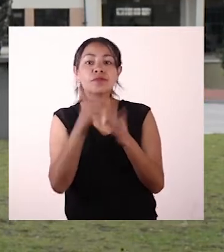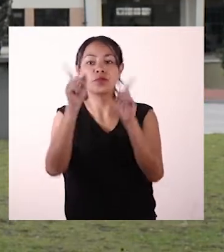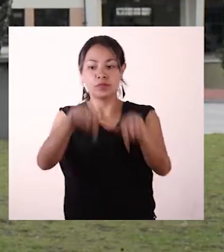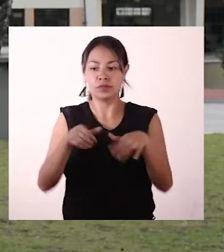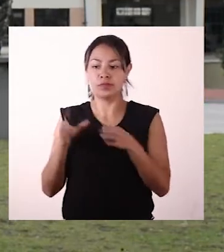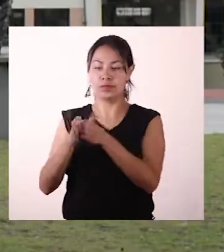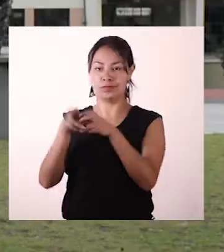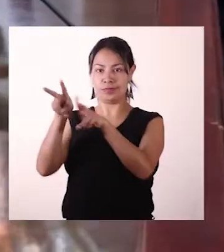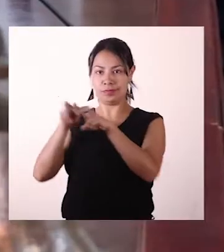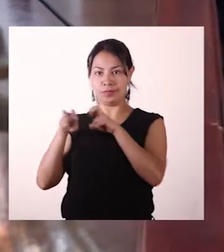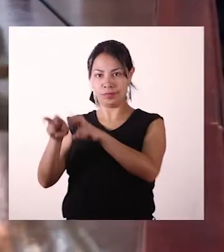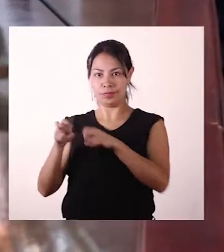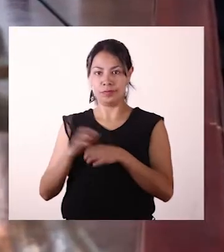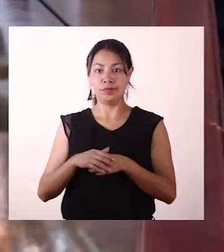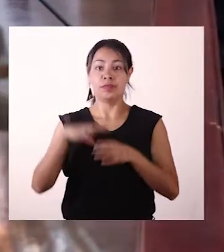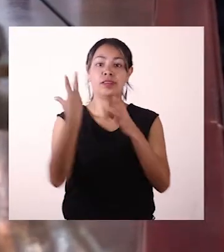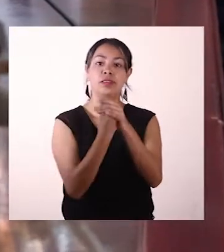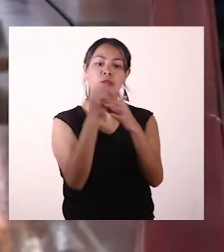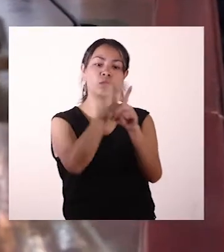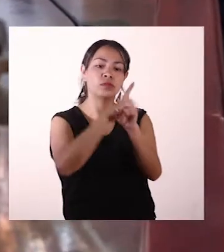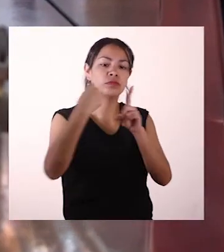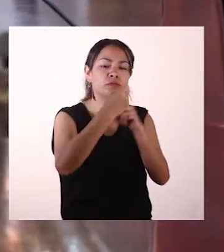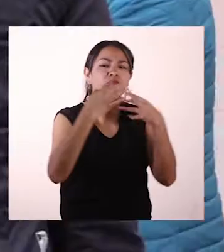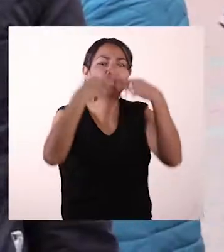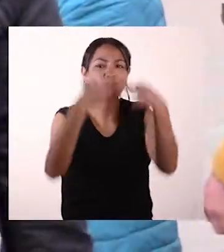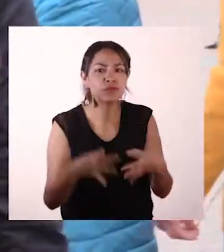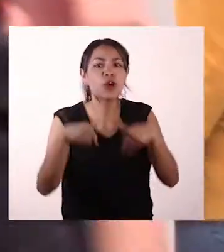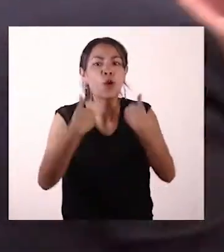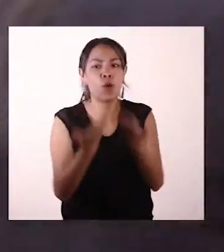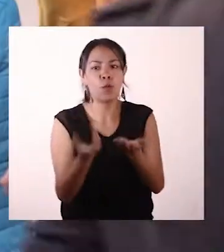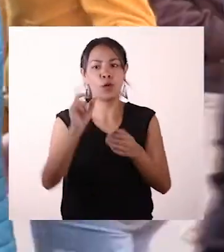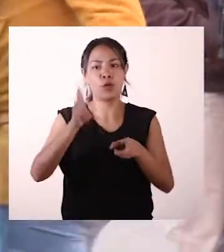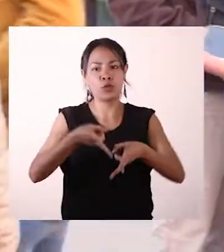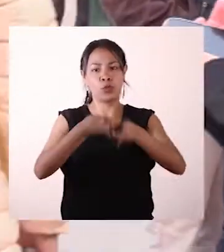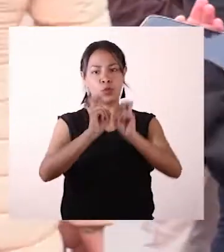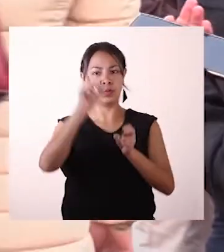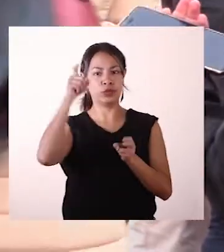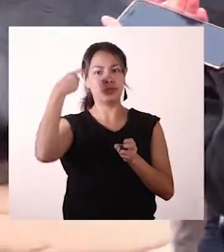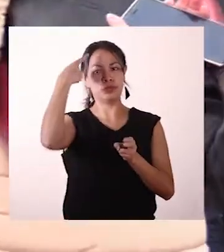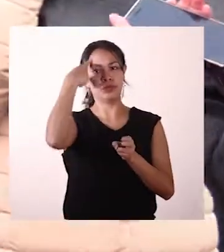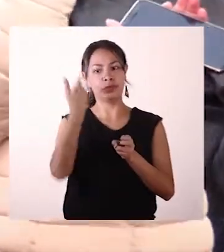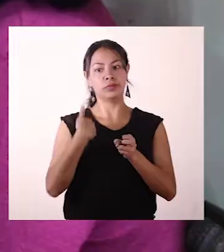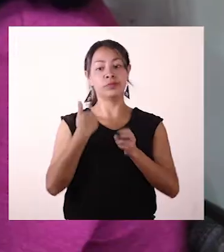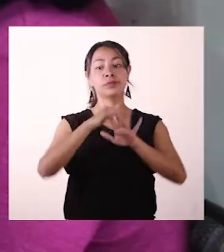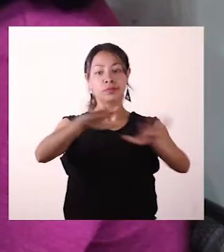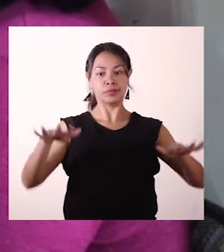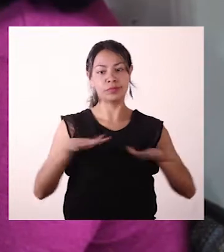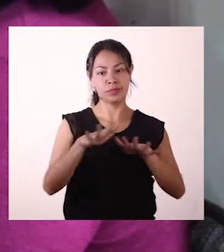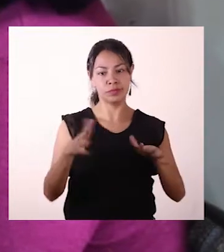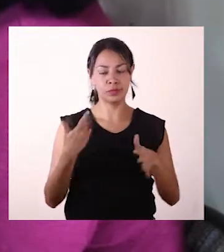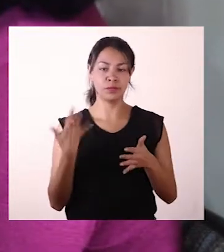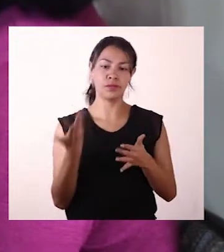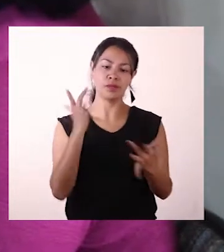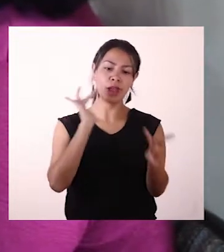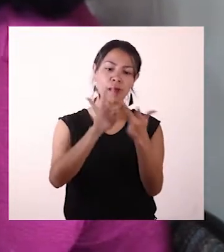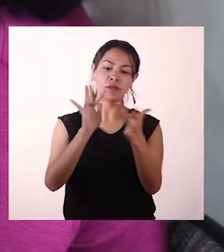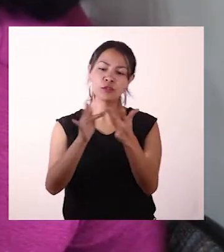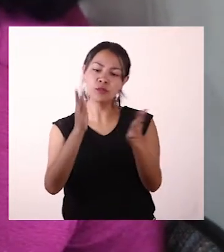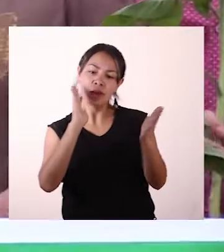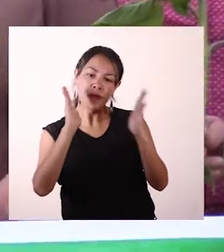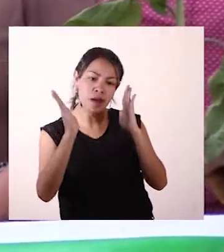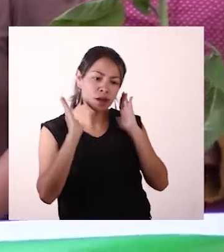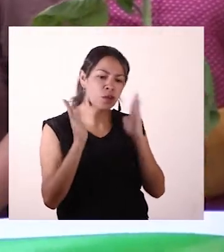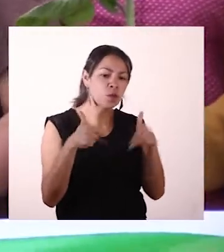con Dignidad Agropecuaria. La inclusión social se hace realidad desde la visión de nuevo gobierno cuando se dispone de los espacios adecuados para